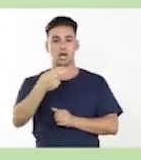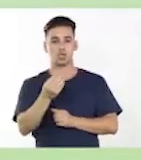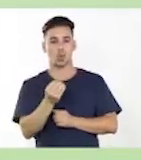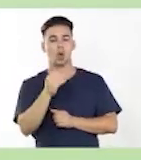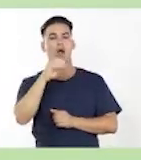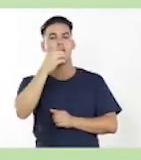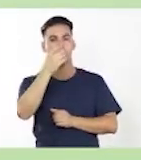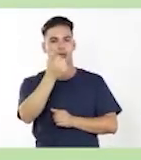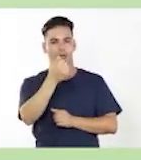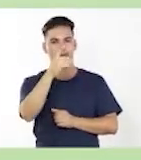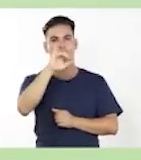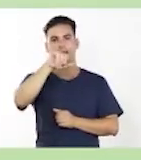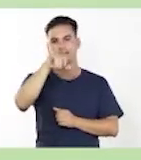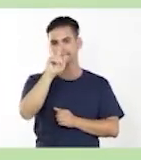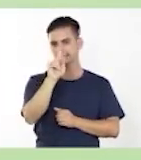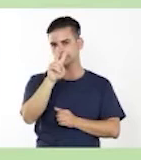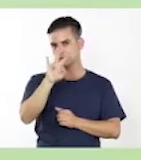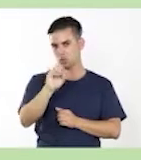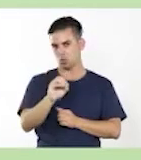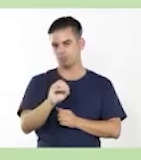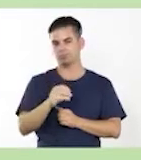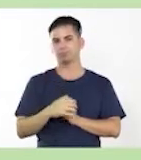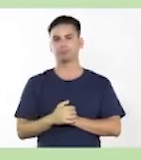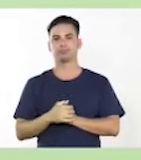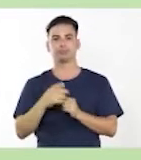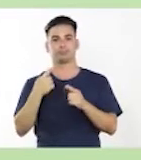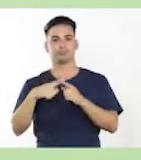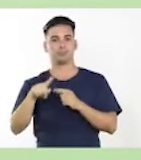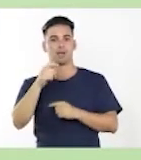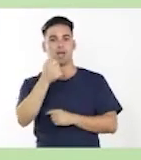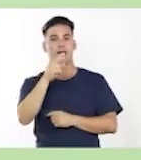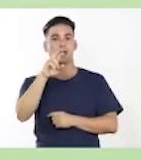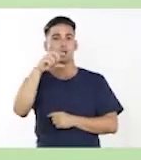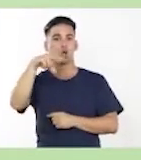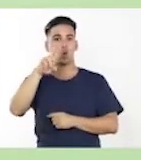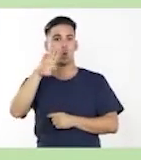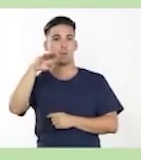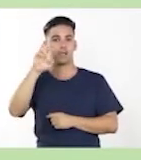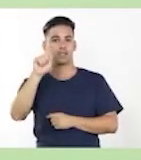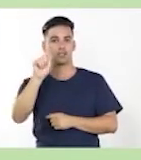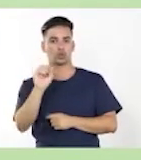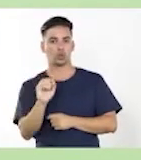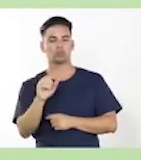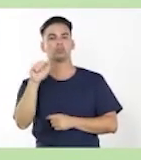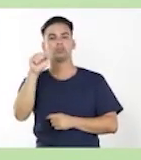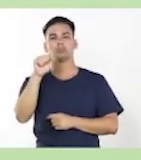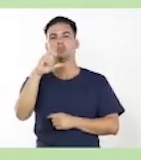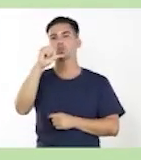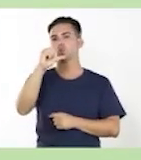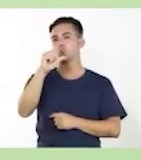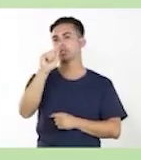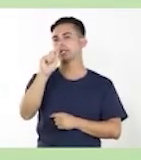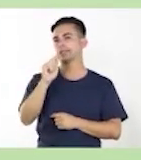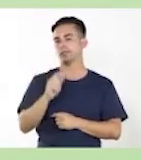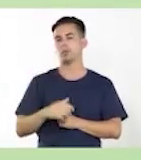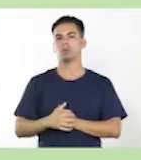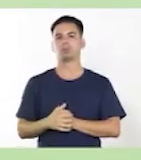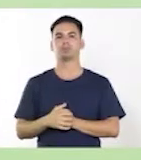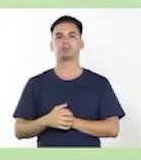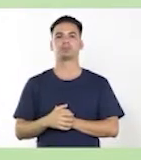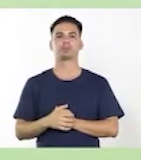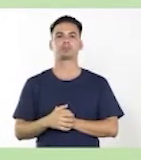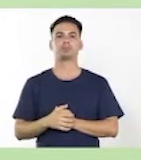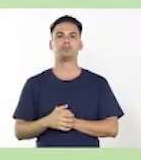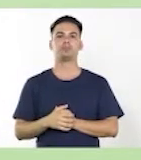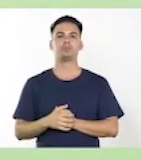Y argumentos es el sustantivo. Otro de los ejemplos es las subordinadas adjetivas se